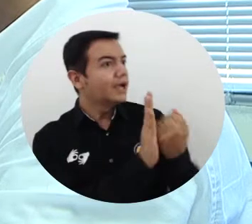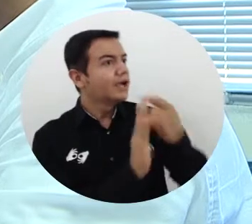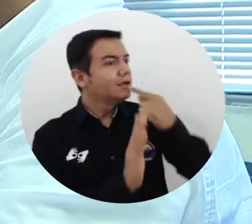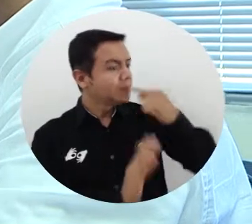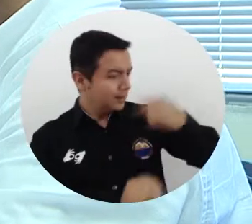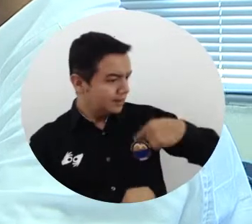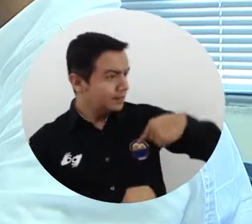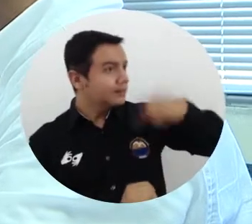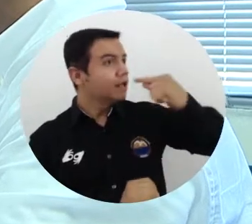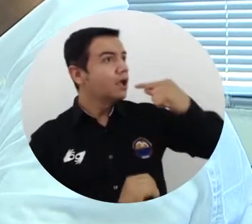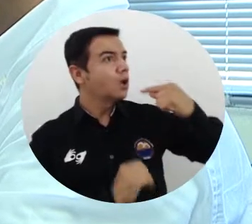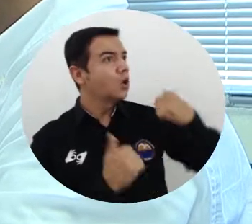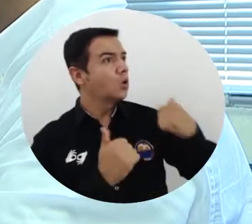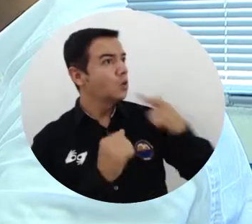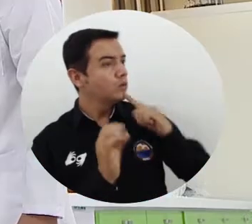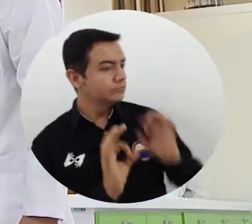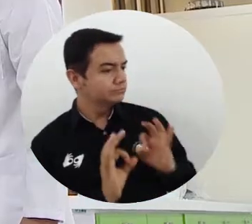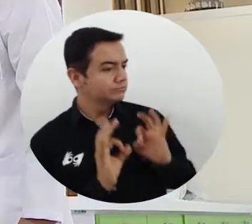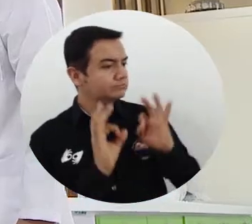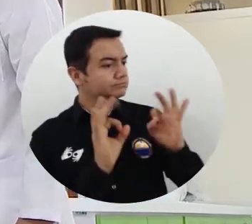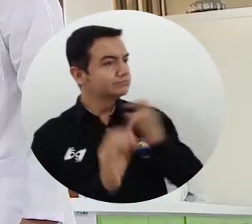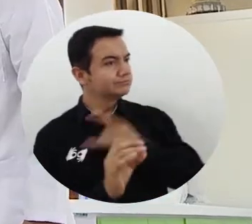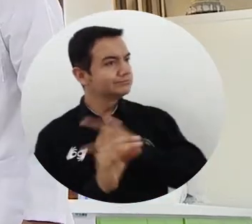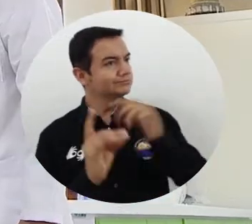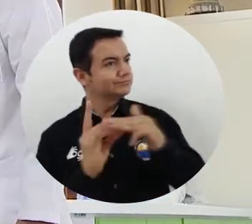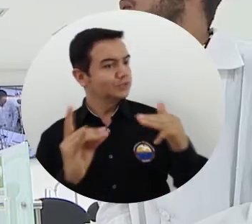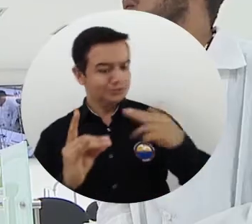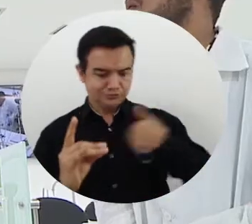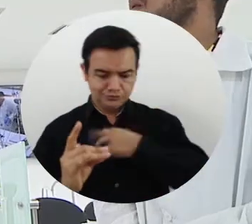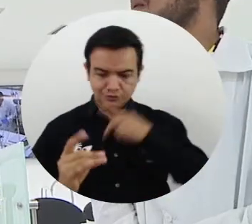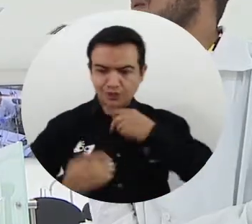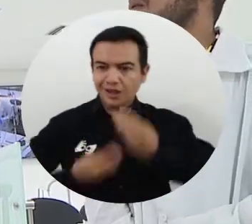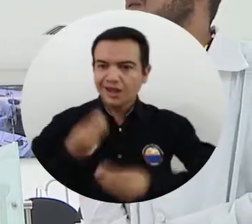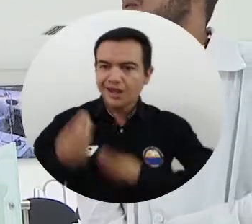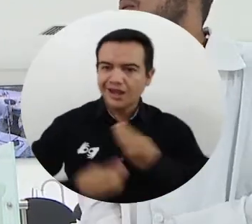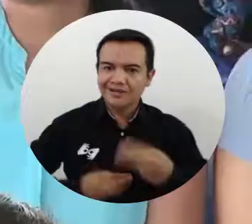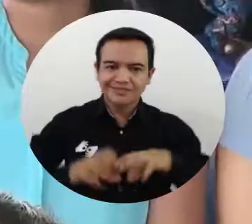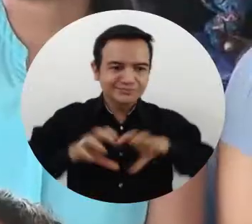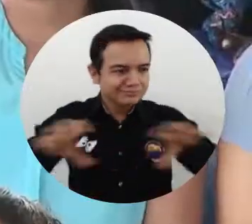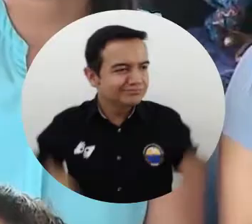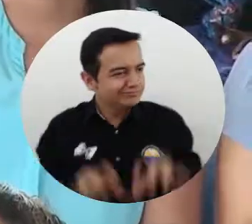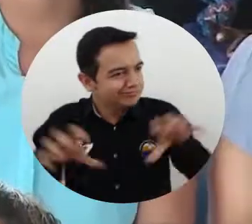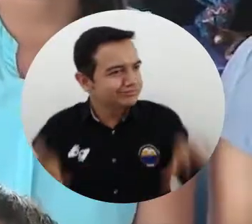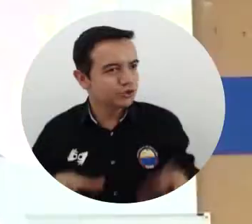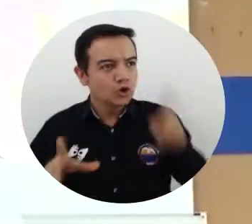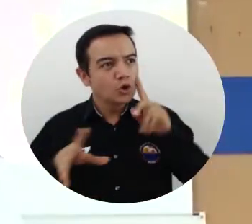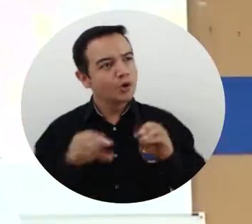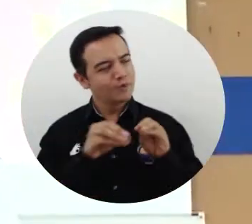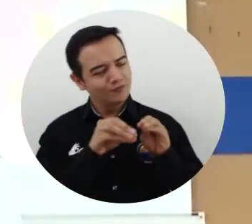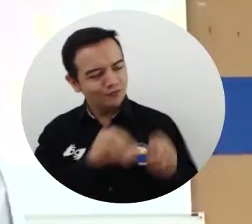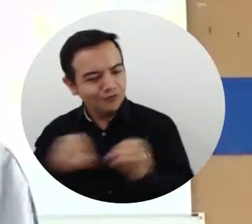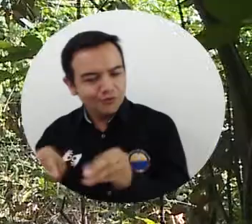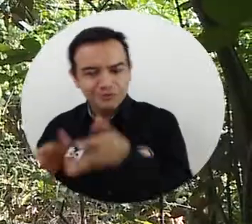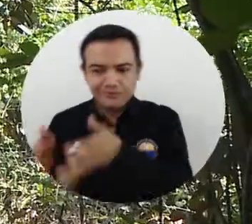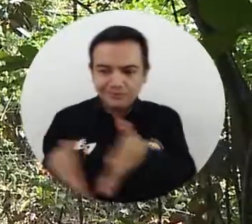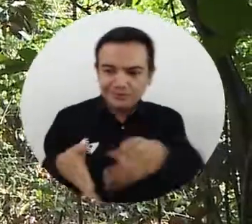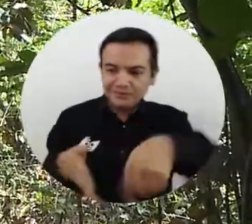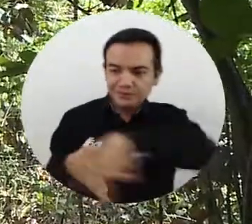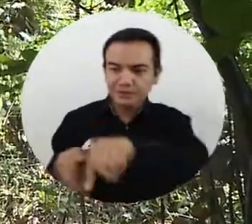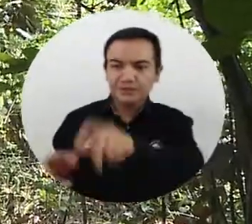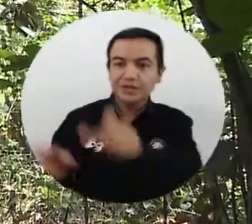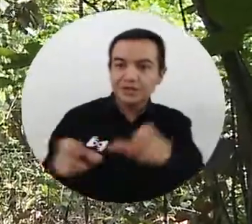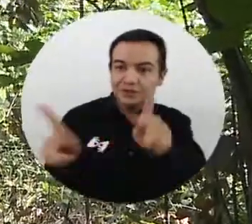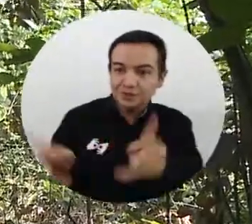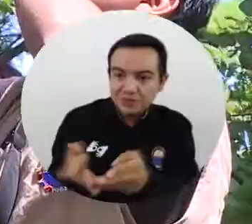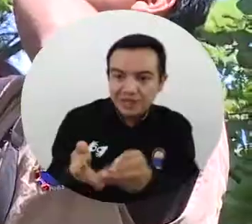reconocimiento, de la alta calidad que tiene, de lo que hacemos dentro de la Universidad a nivel de formación de nuestros